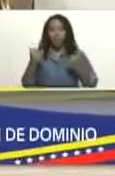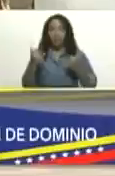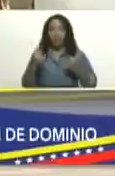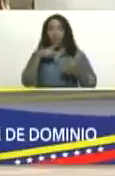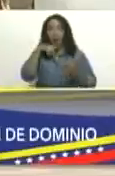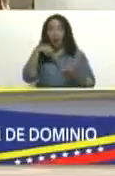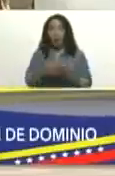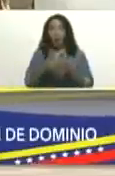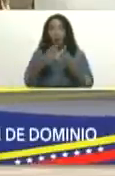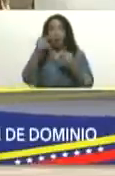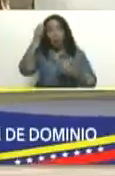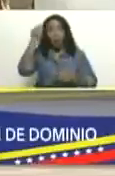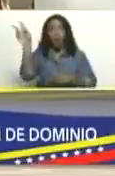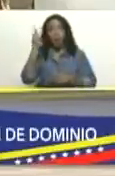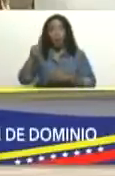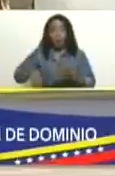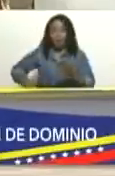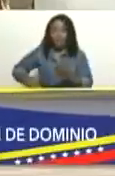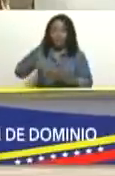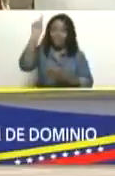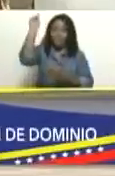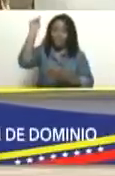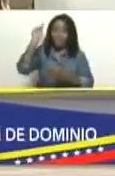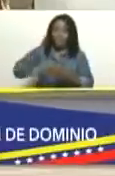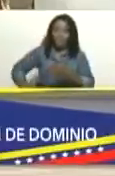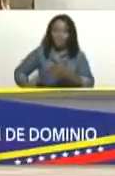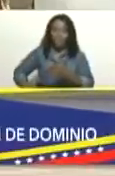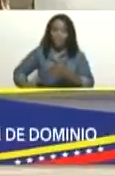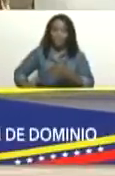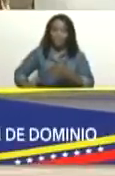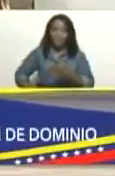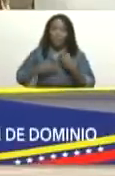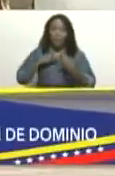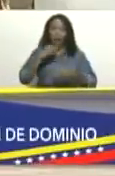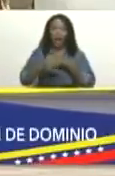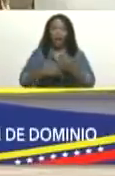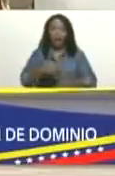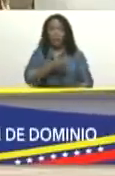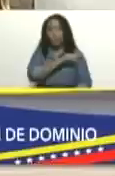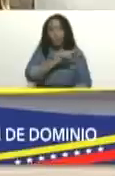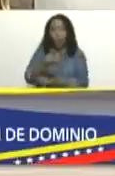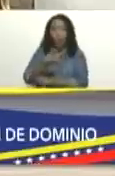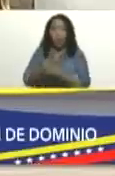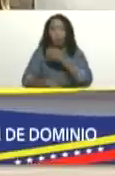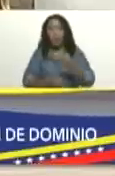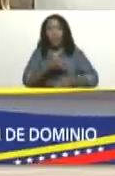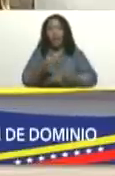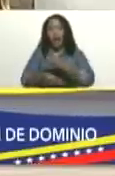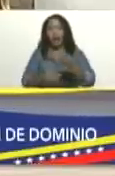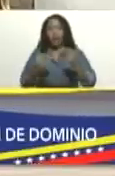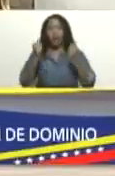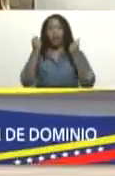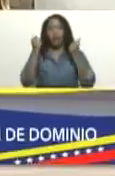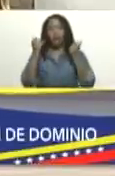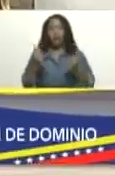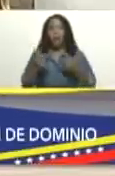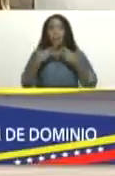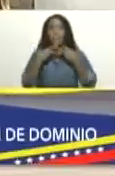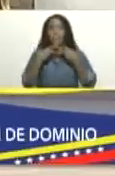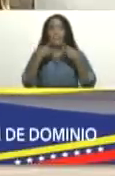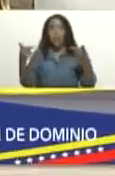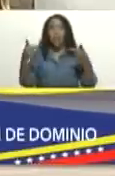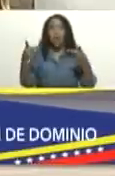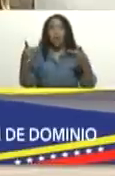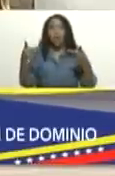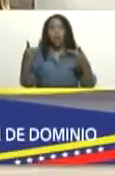nombre de todo el pueblo de Venezuela a firmar para darle el ejecútese y la inmediata publicación en la